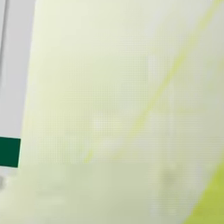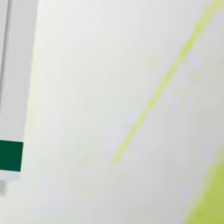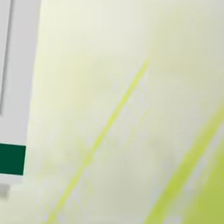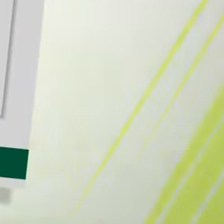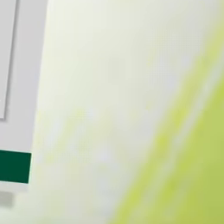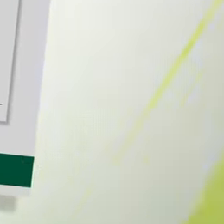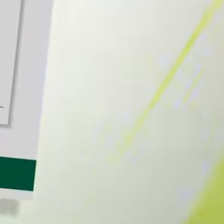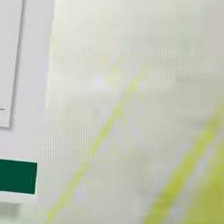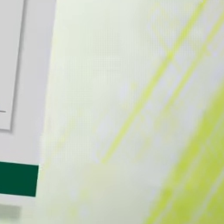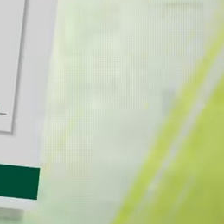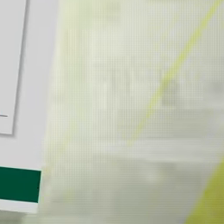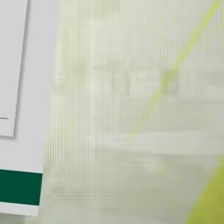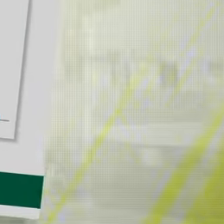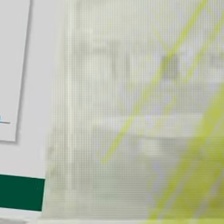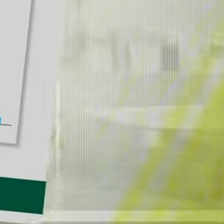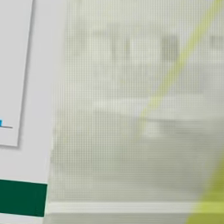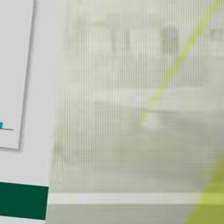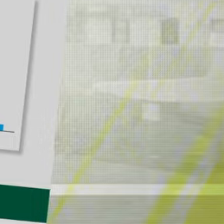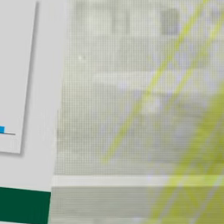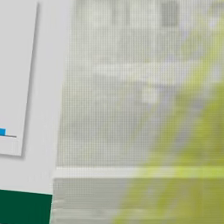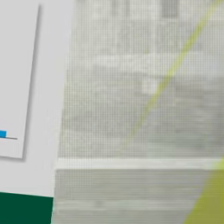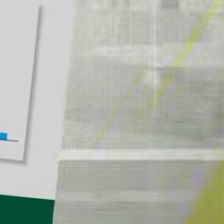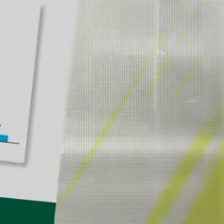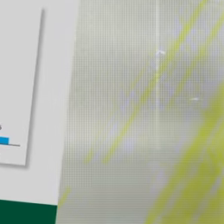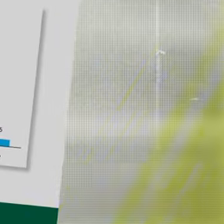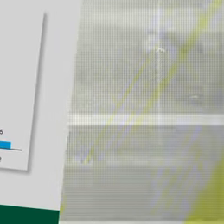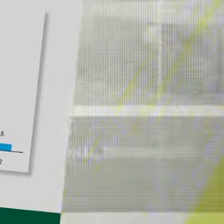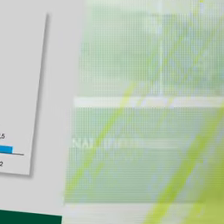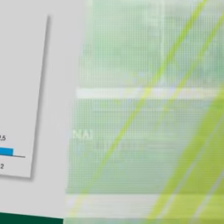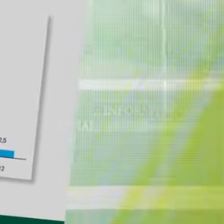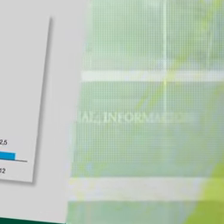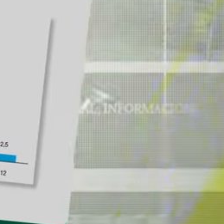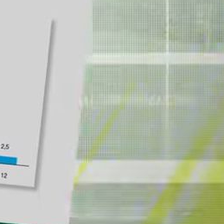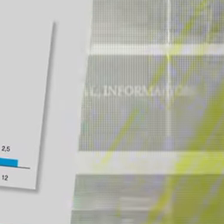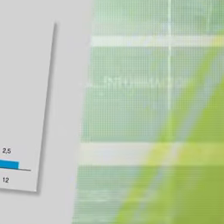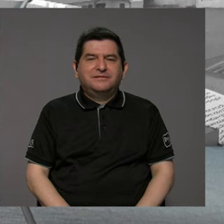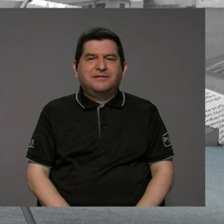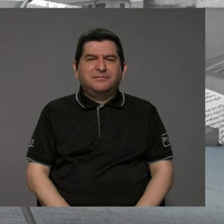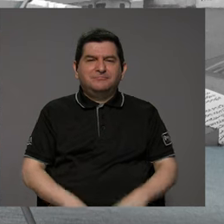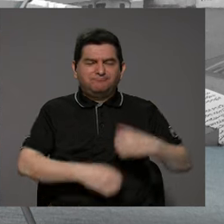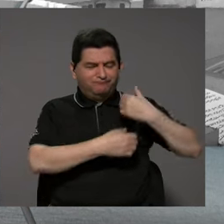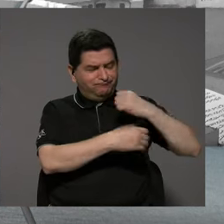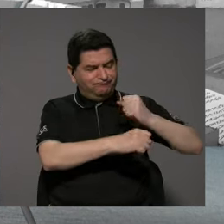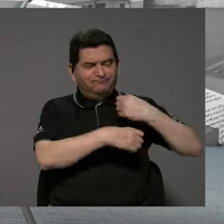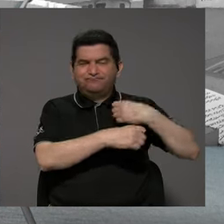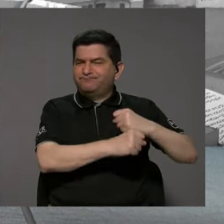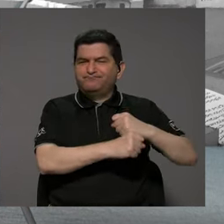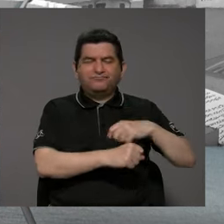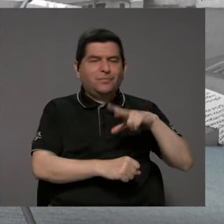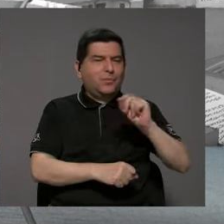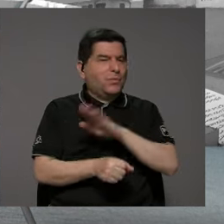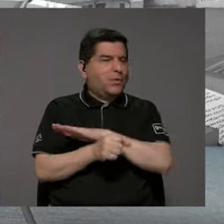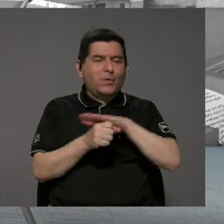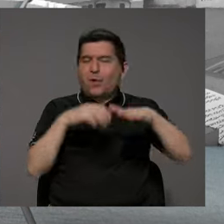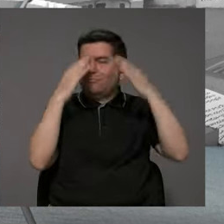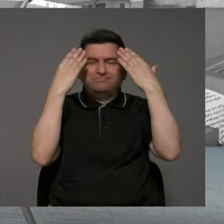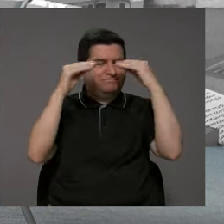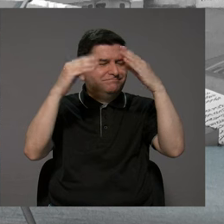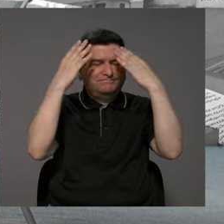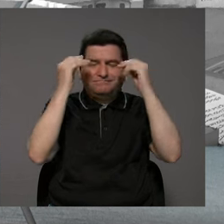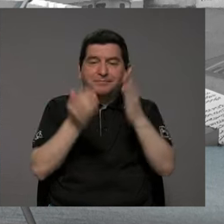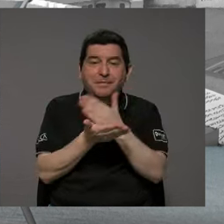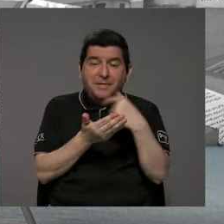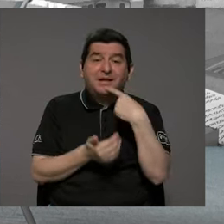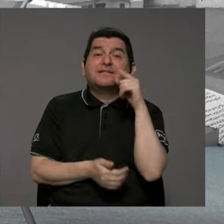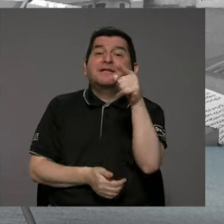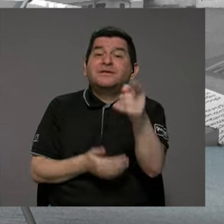No sé si inclusive no pasó, porque las municipalidades no dan la suficiente información, parte de